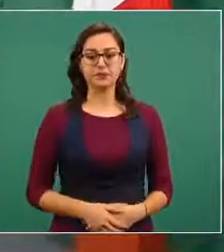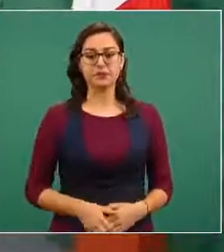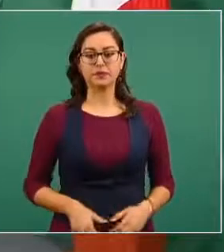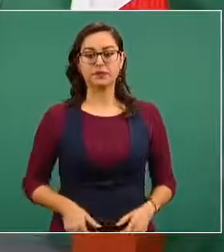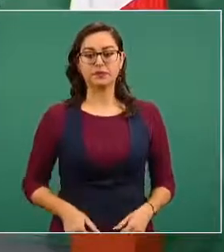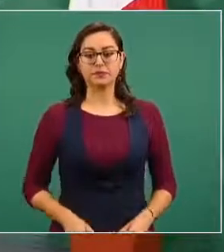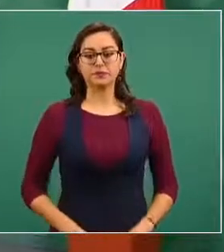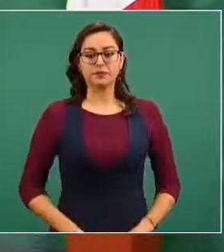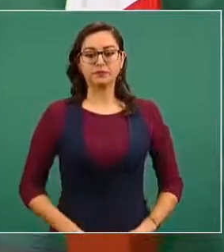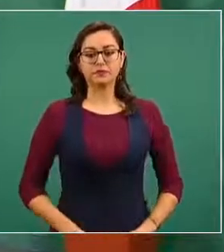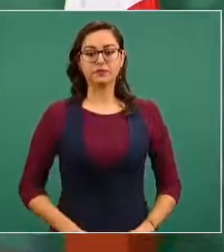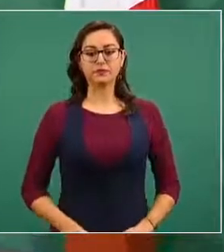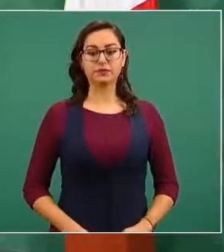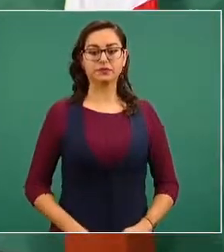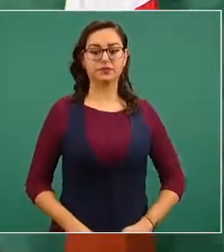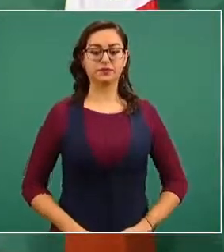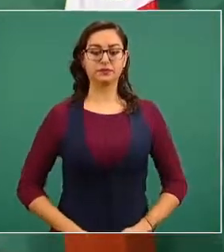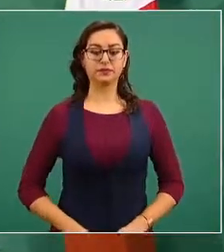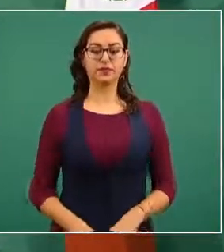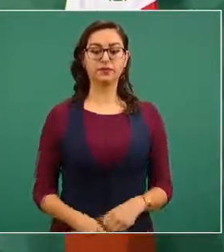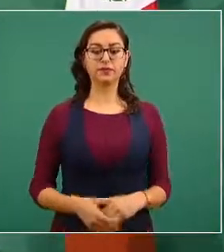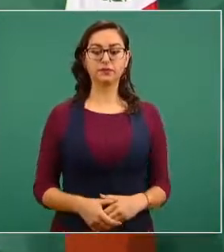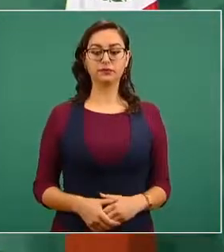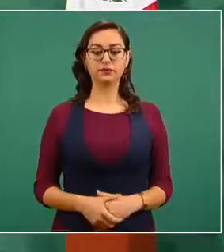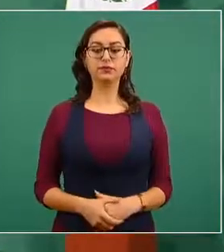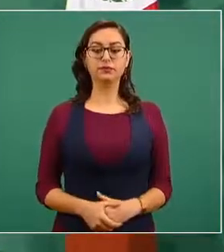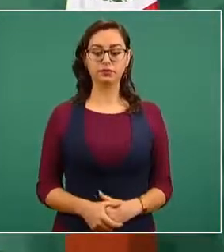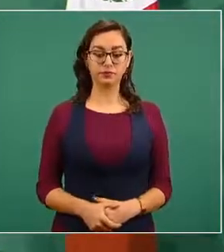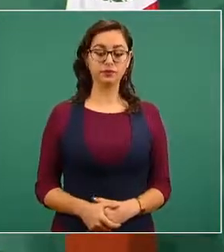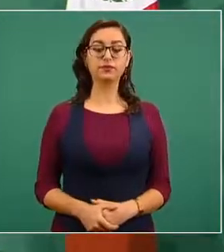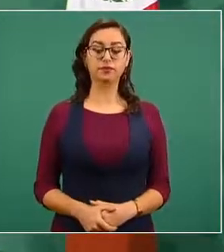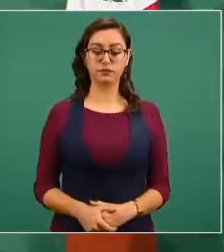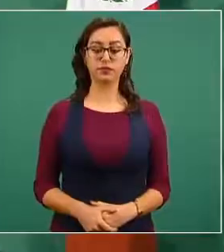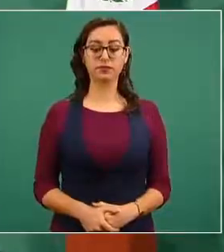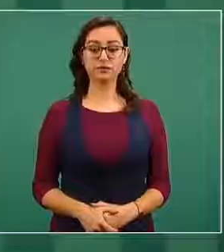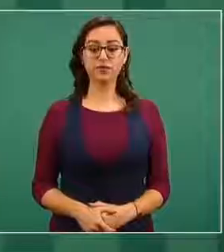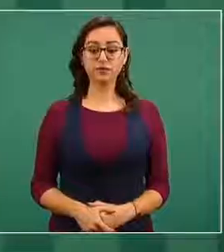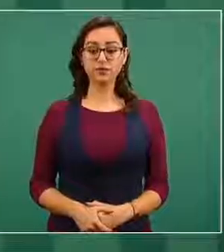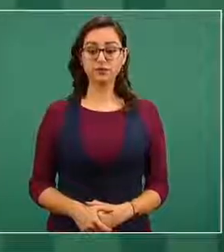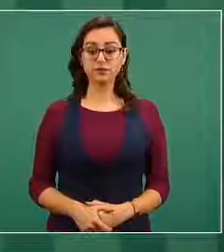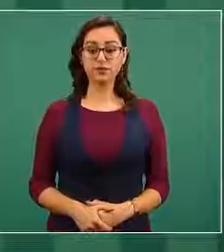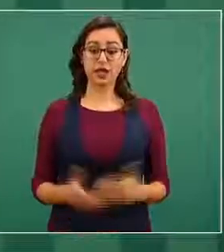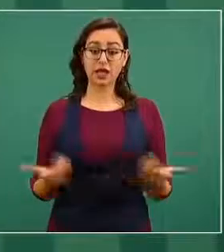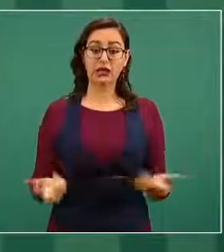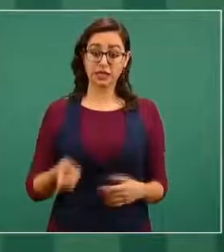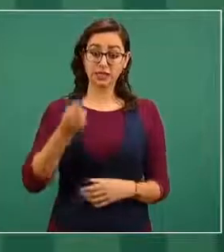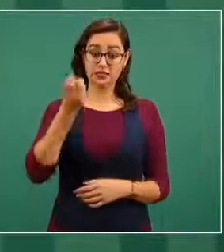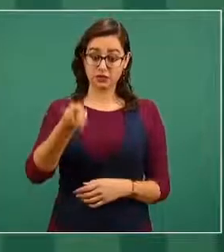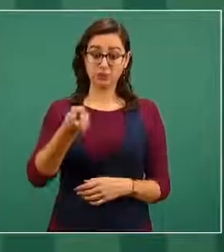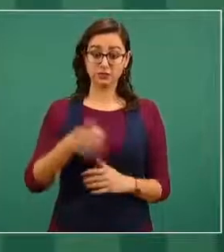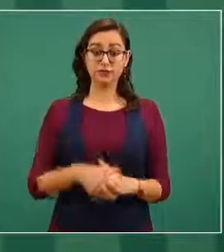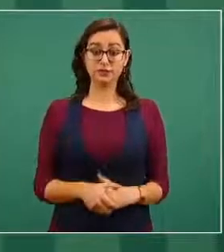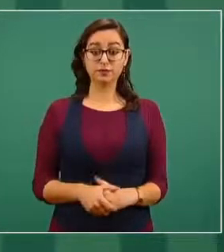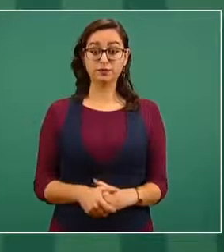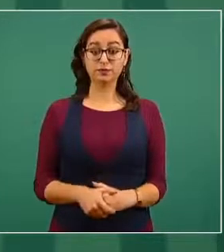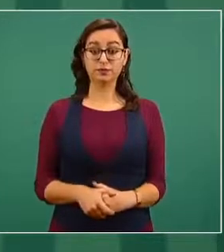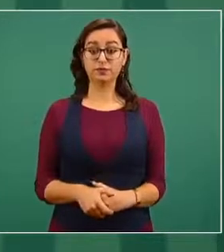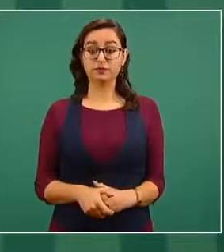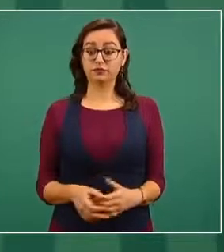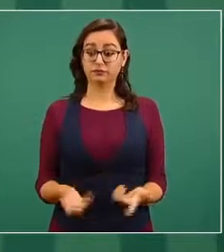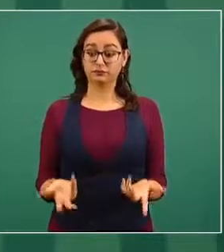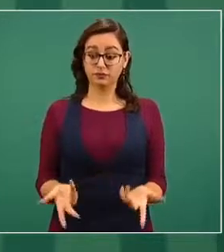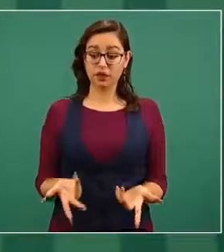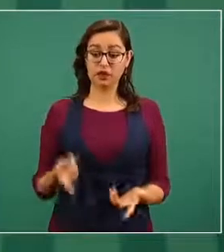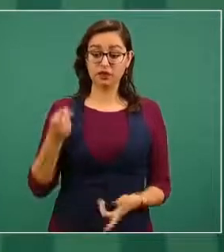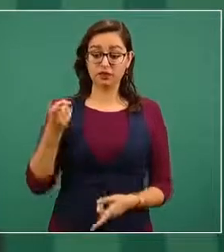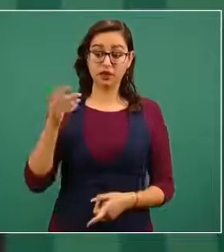sí efectivamente lo que señala la fiscalía por lo que sabemos del boletín leyéndolo